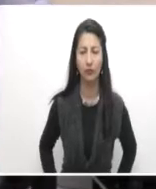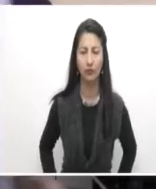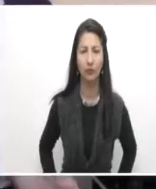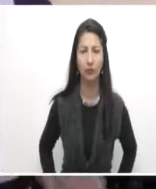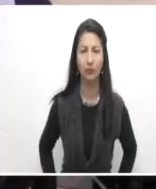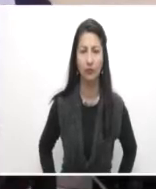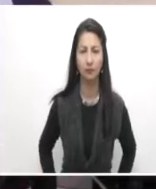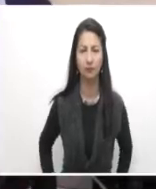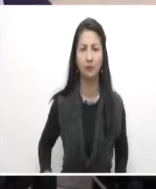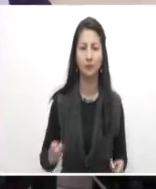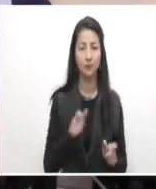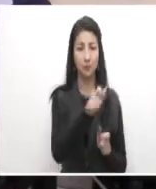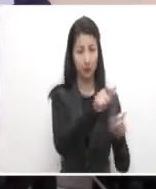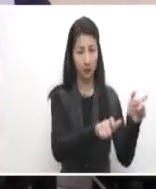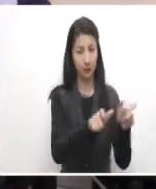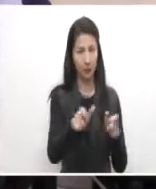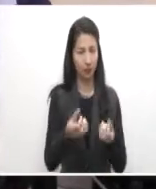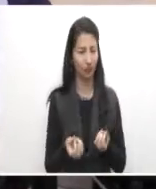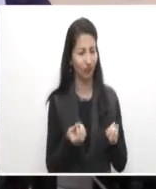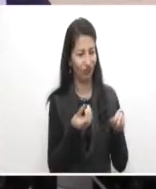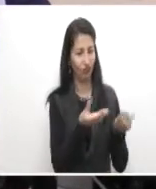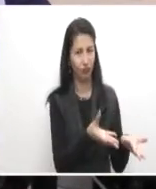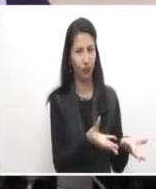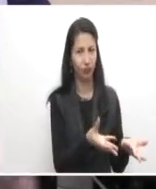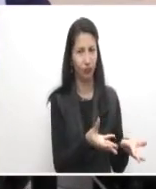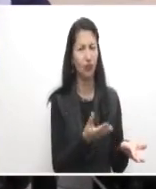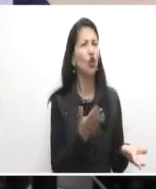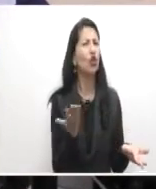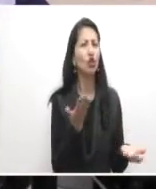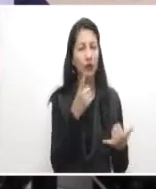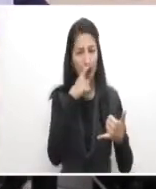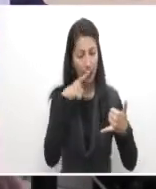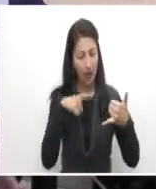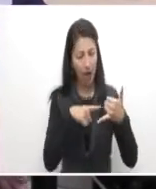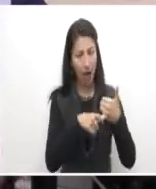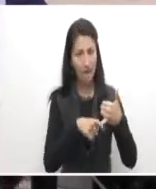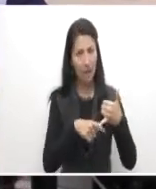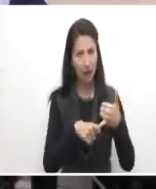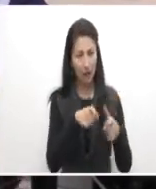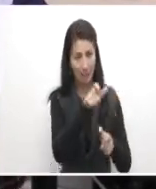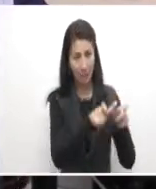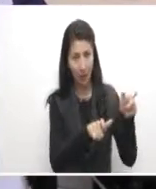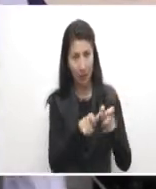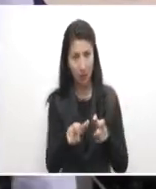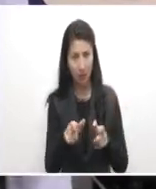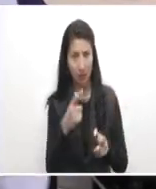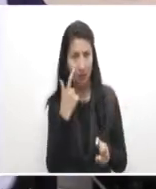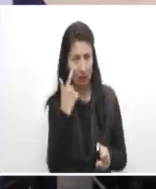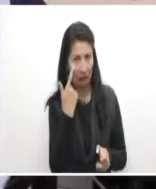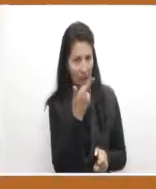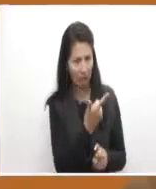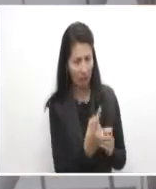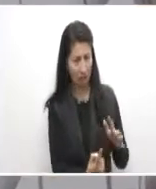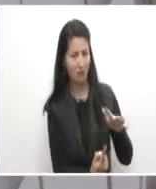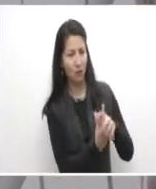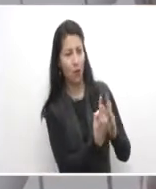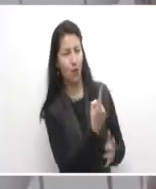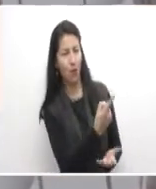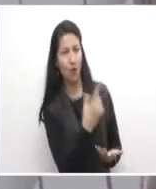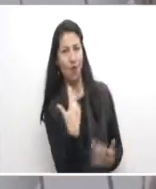Dentro de los beneficiarios de la convocatoria del Fondo Emprender en el Amazonas se encuentra Casa Avespress. Conozcamos más de su historia.